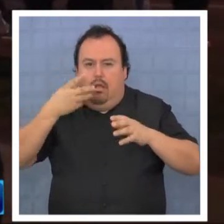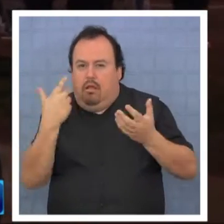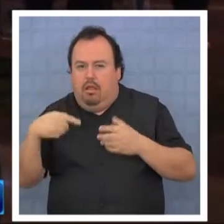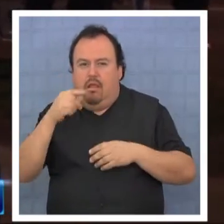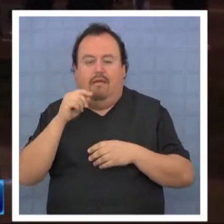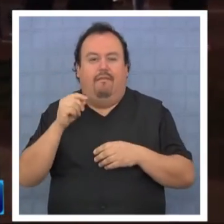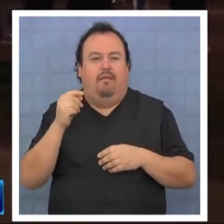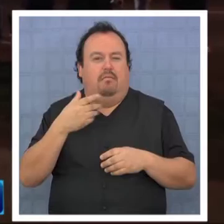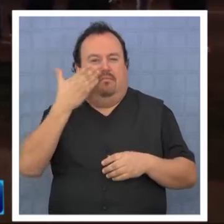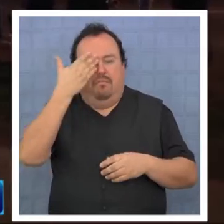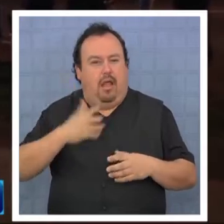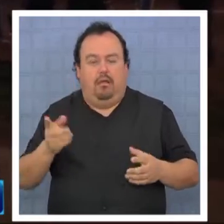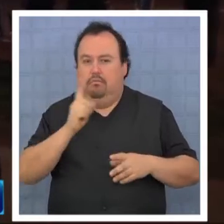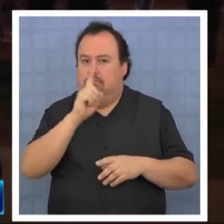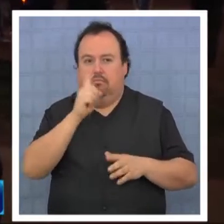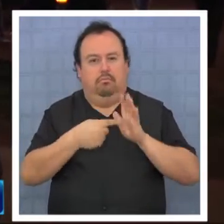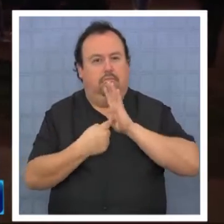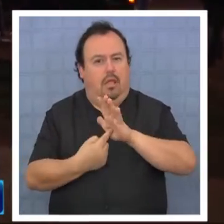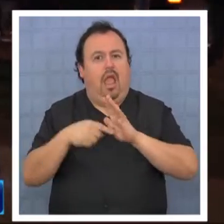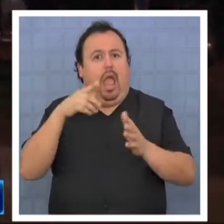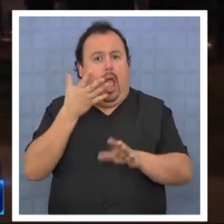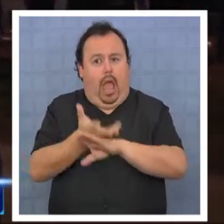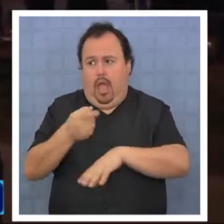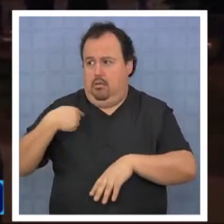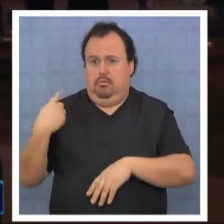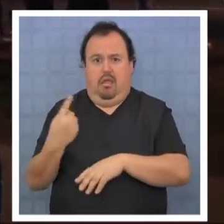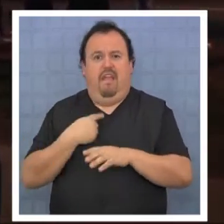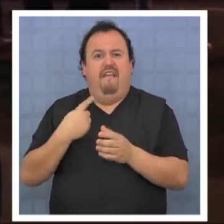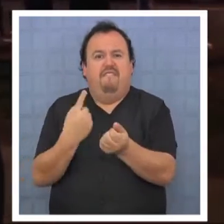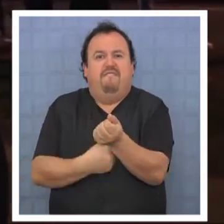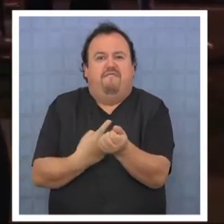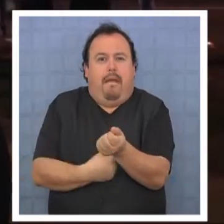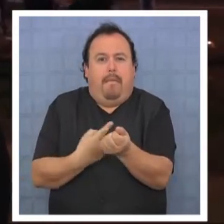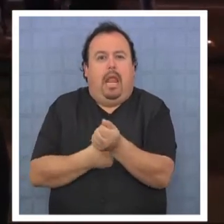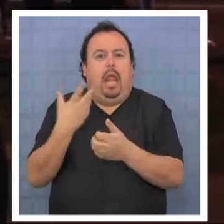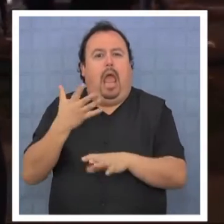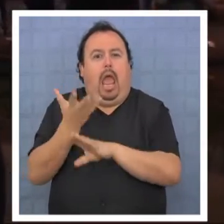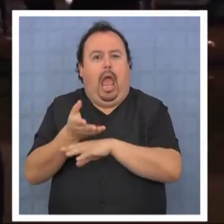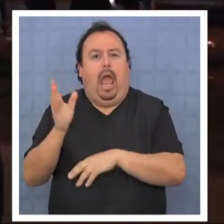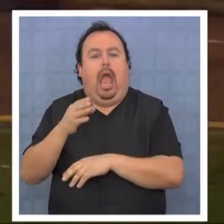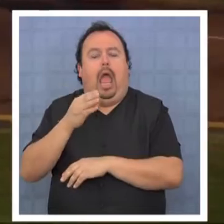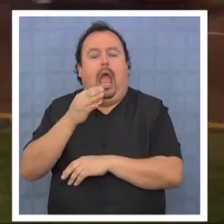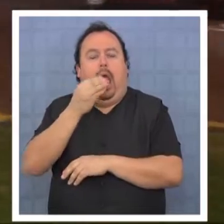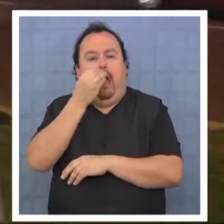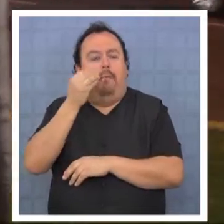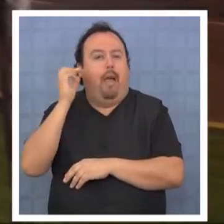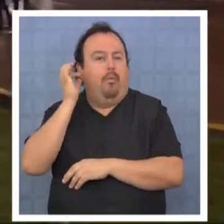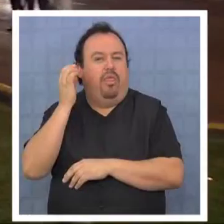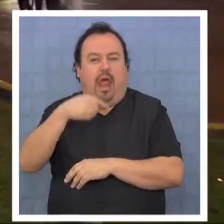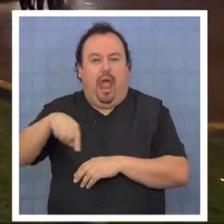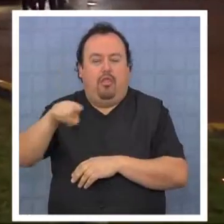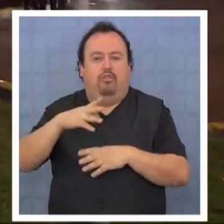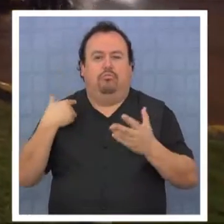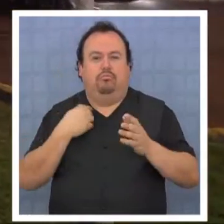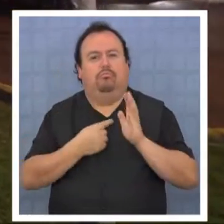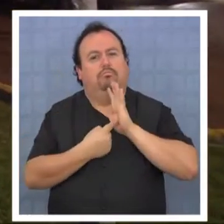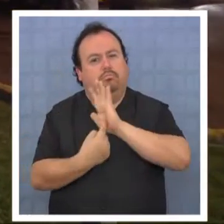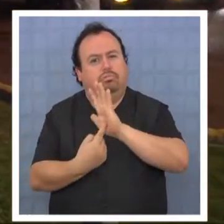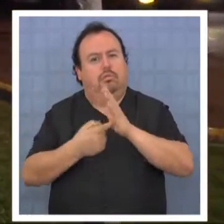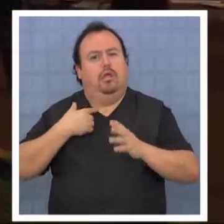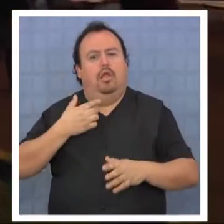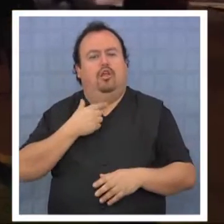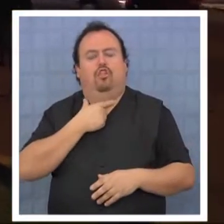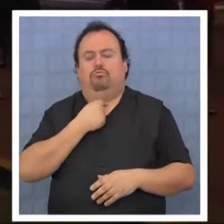los que hoy día se manifiestan. Esto no es así, hoy día hay familia, hay apoderados, hay estudiantes los cuales queremos manifestar, queremos